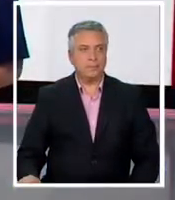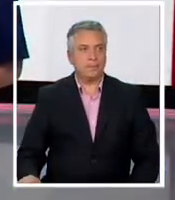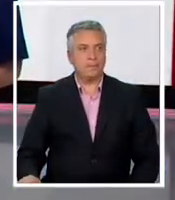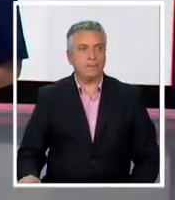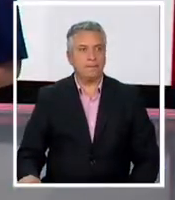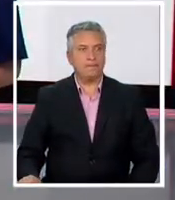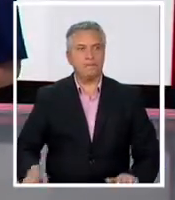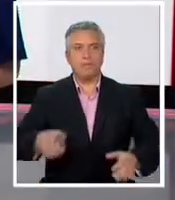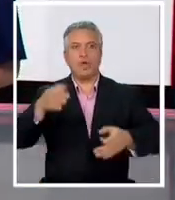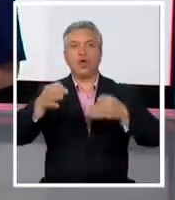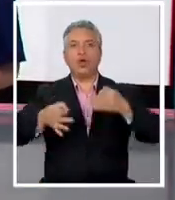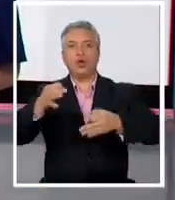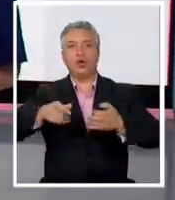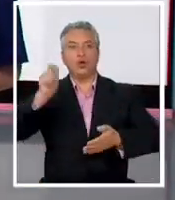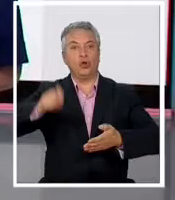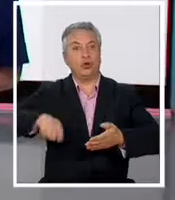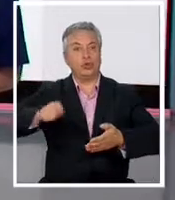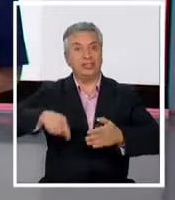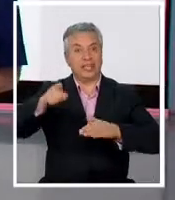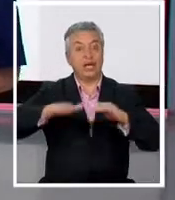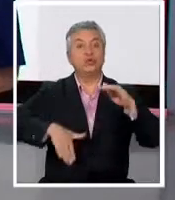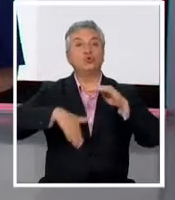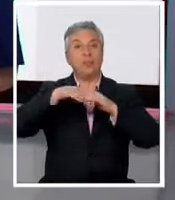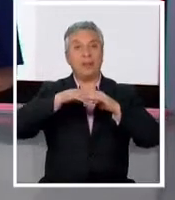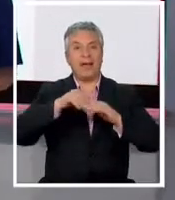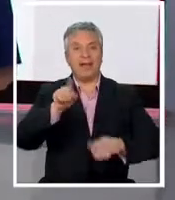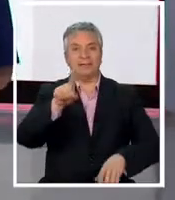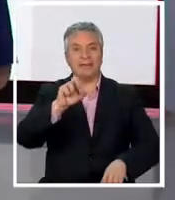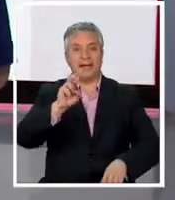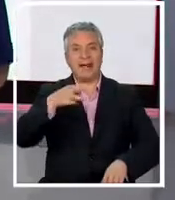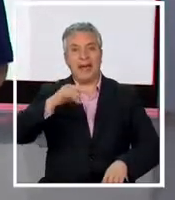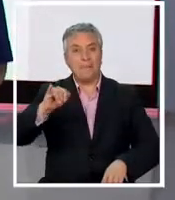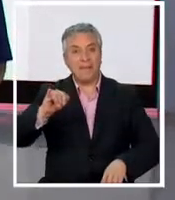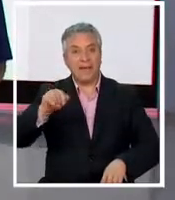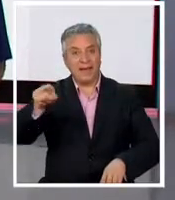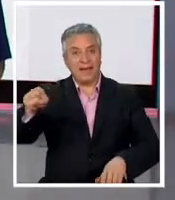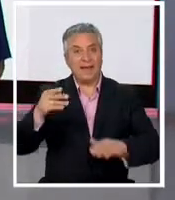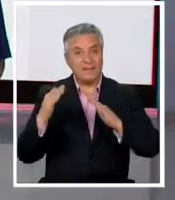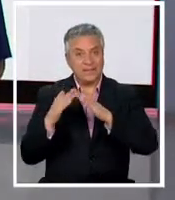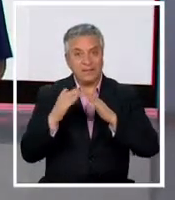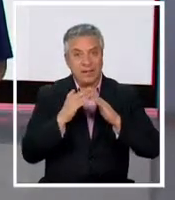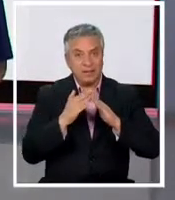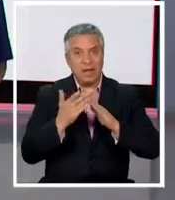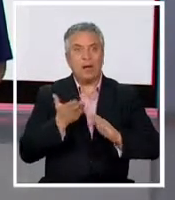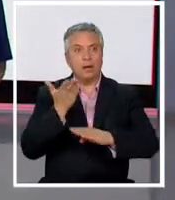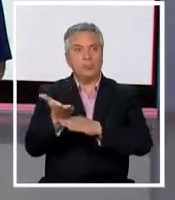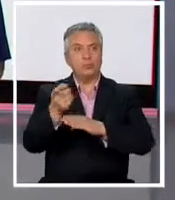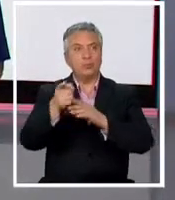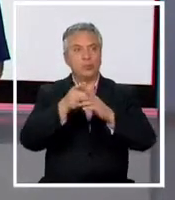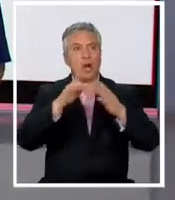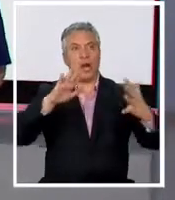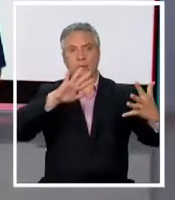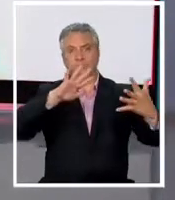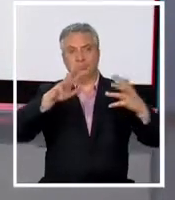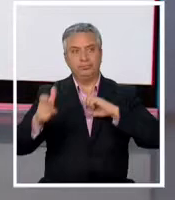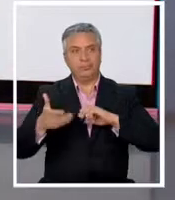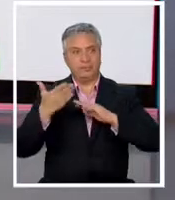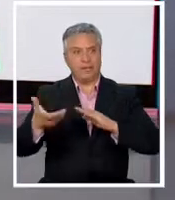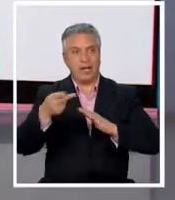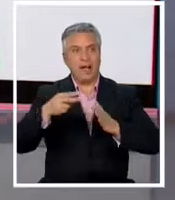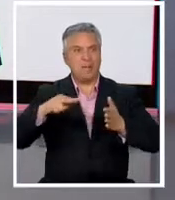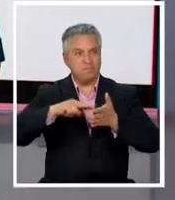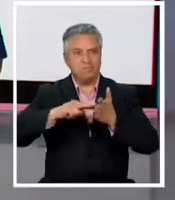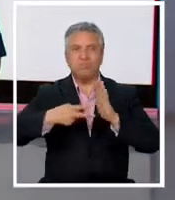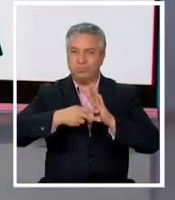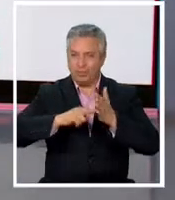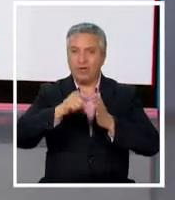la corte suprema ordenó a la ceremi de vivienda de Valparaíso pronunciarse nuevamente sobre la solicitud de demolición de lo que estamos viendo aquí que es el polémico